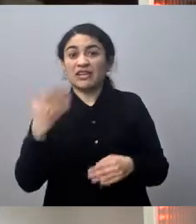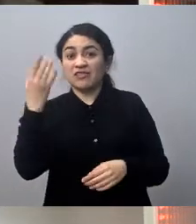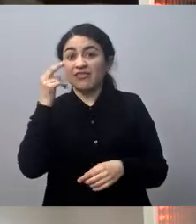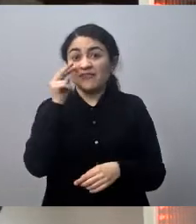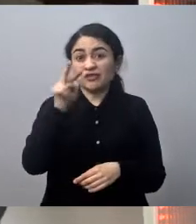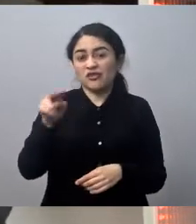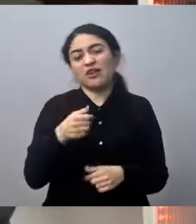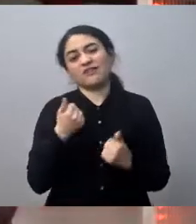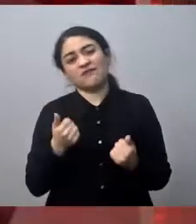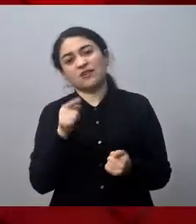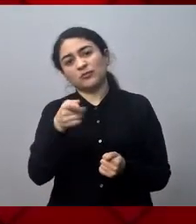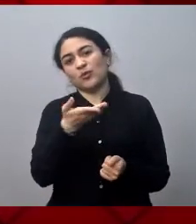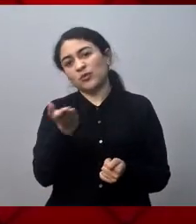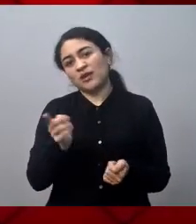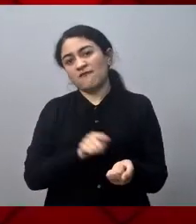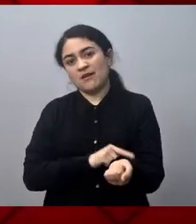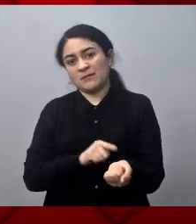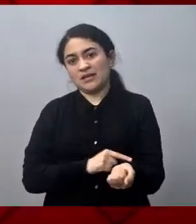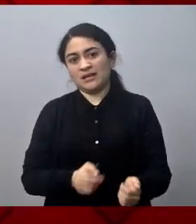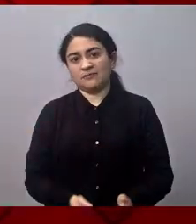bien ustedes y sus familias y